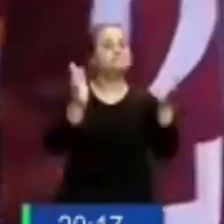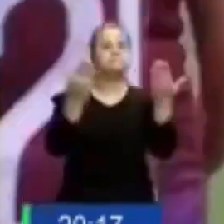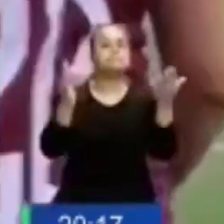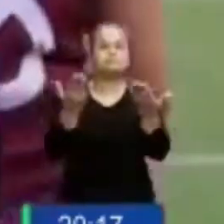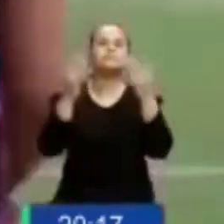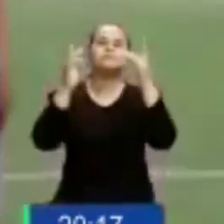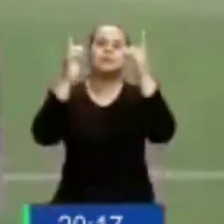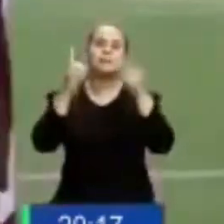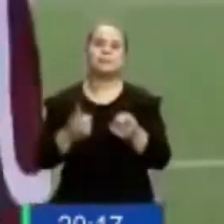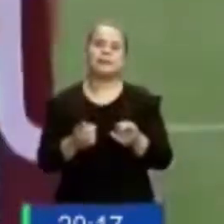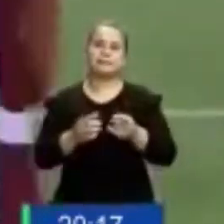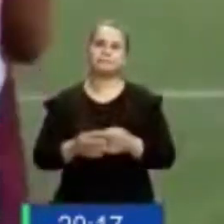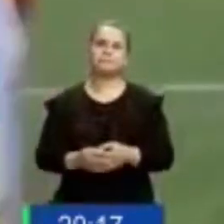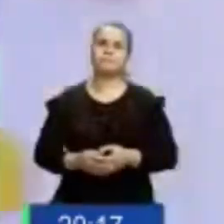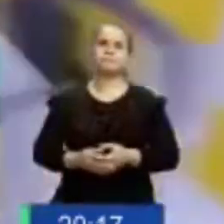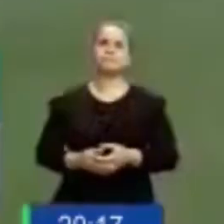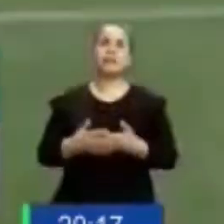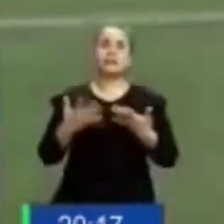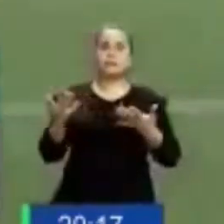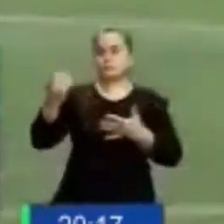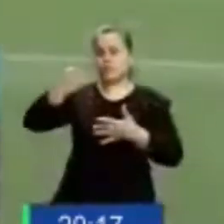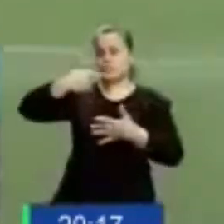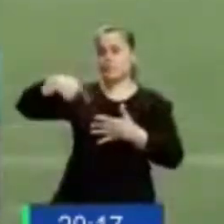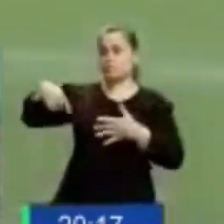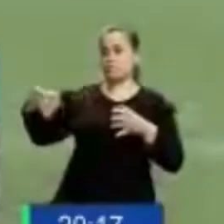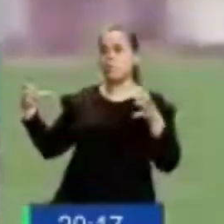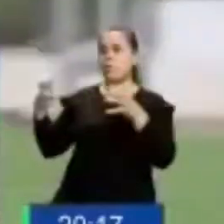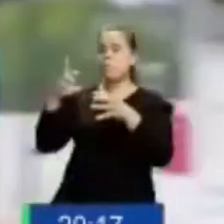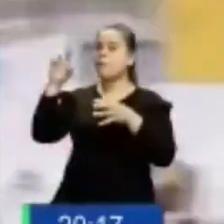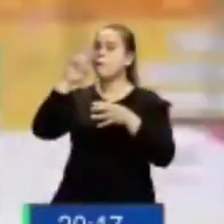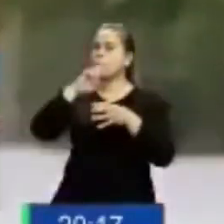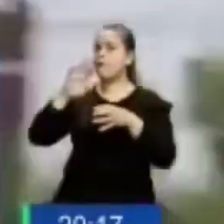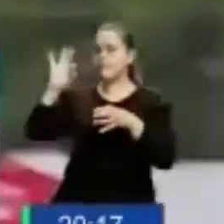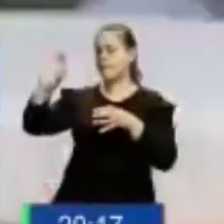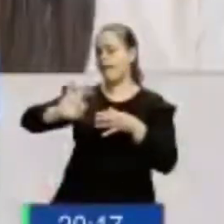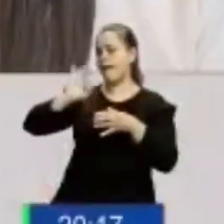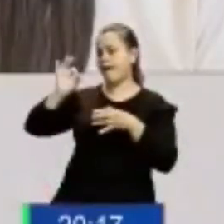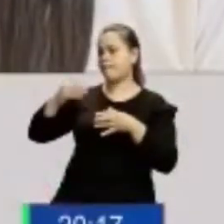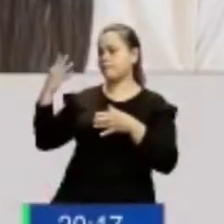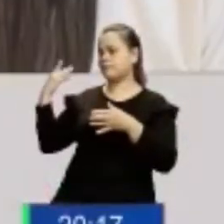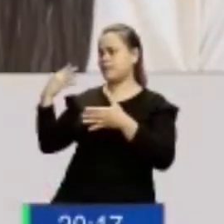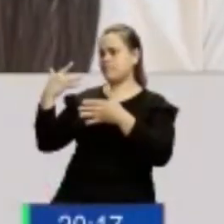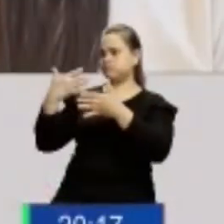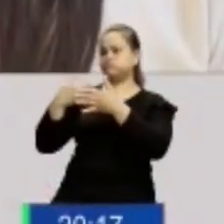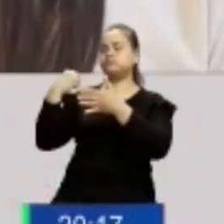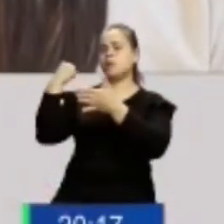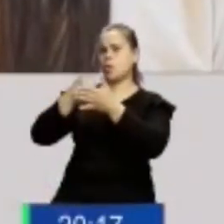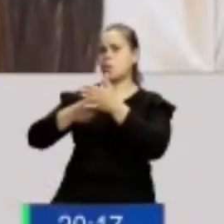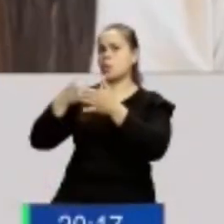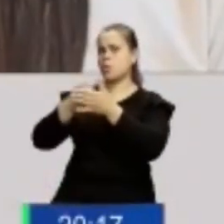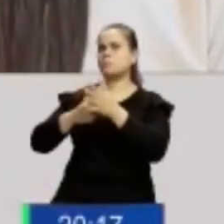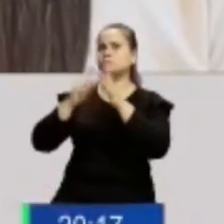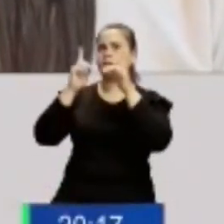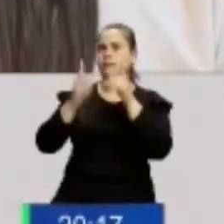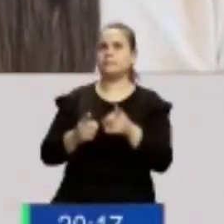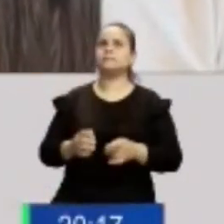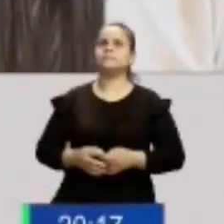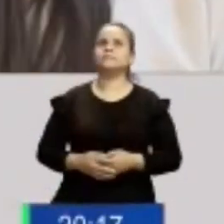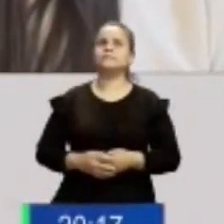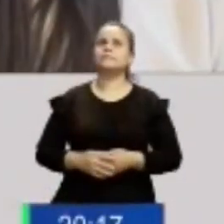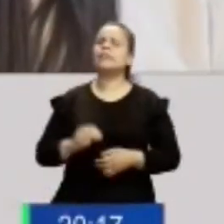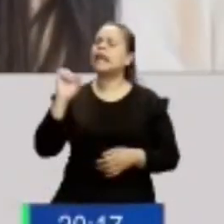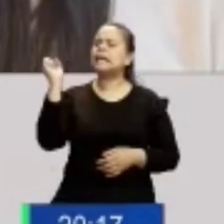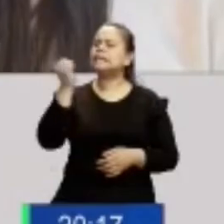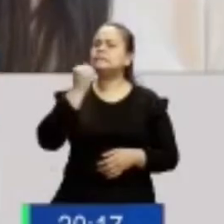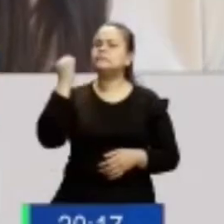relevancia ese lugar que hemos conseguido después de tantos años de lucha. Muy importante, como decía, la visibilización a